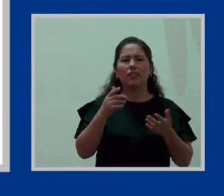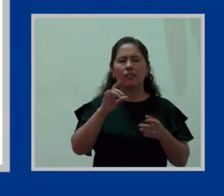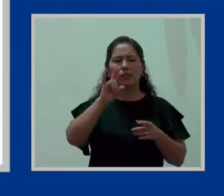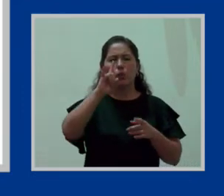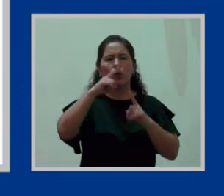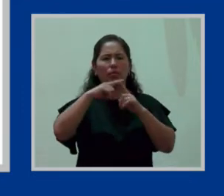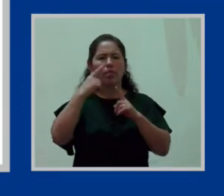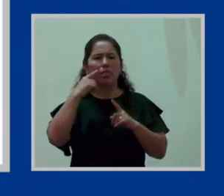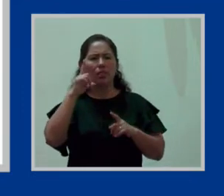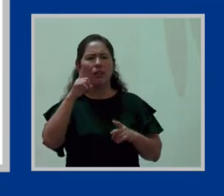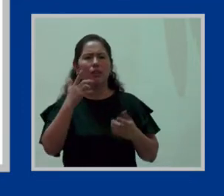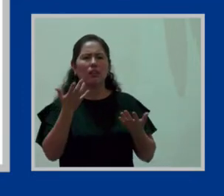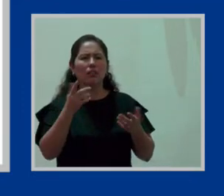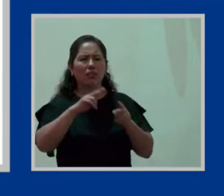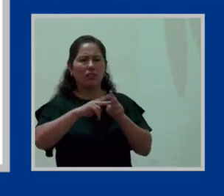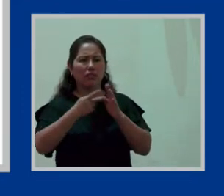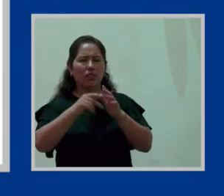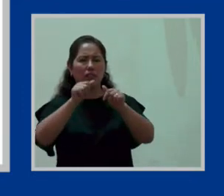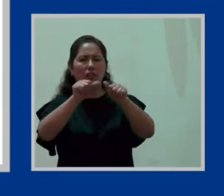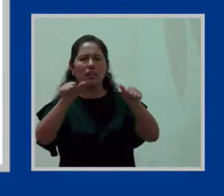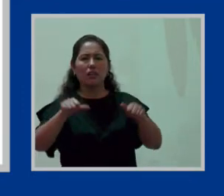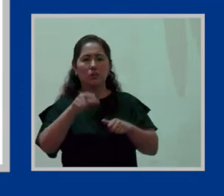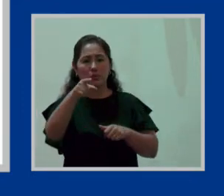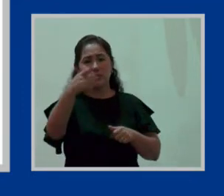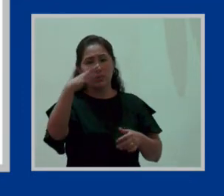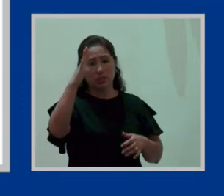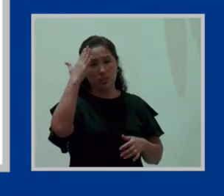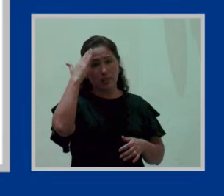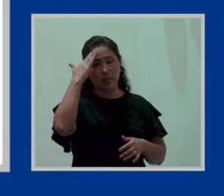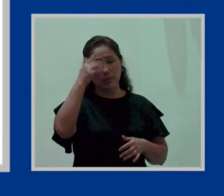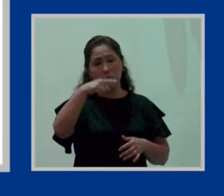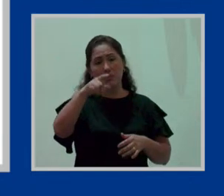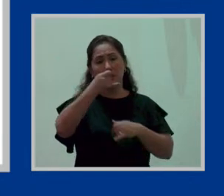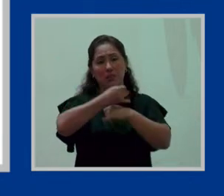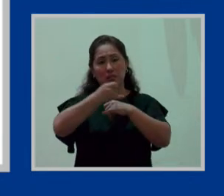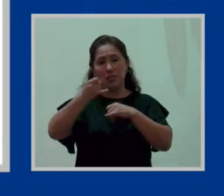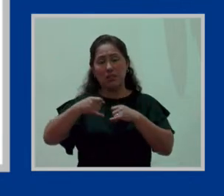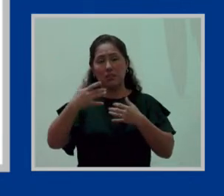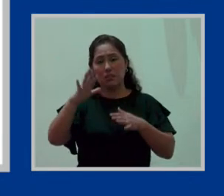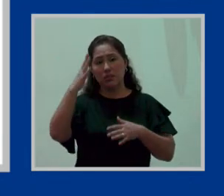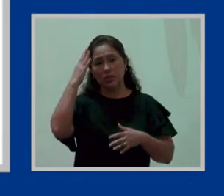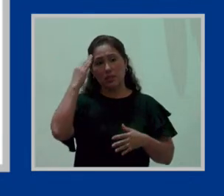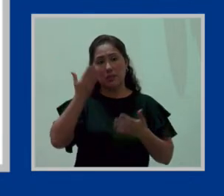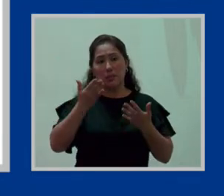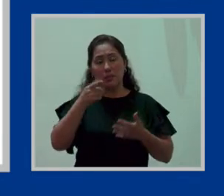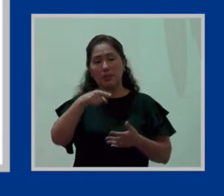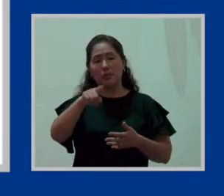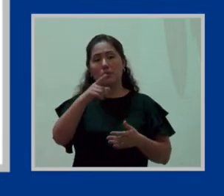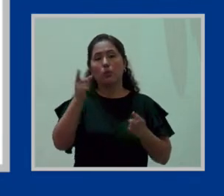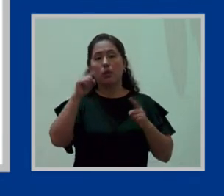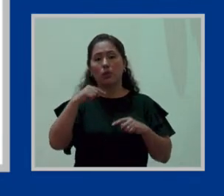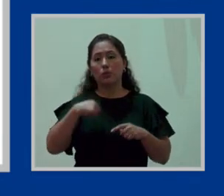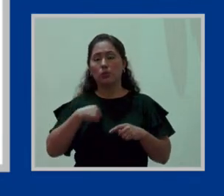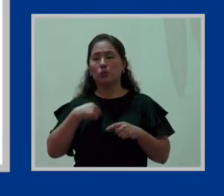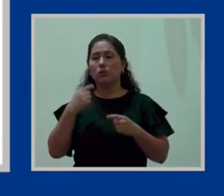han sintonizado a qué me refiero. ¿Por qué? Cuando atendíamos algunas consultas,